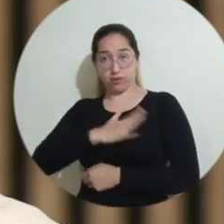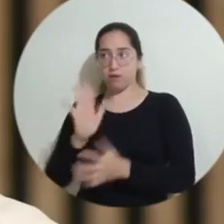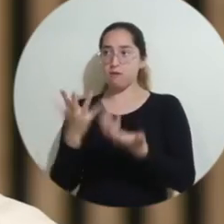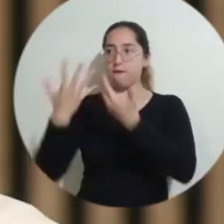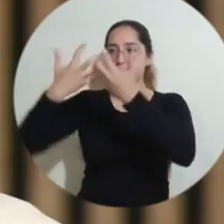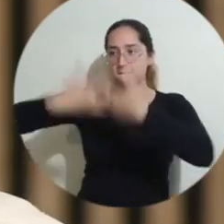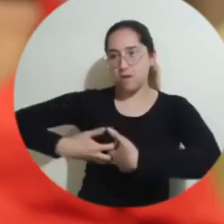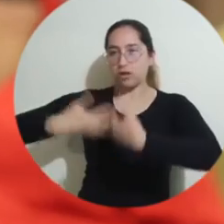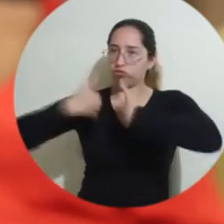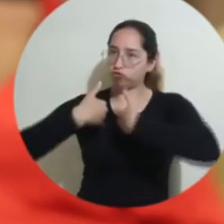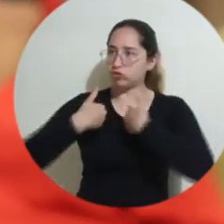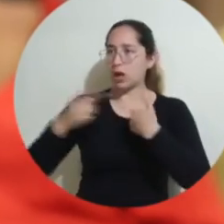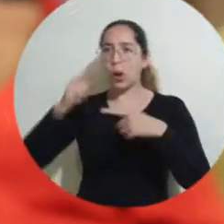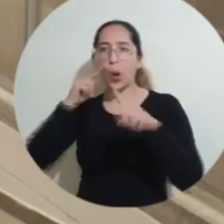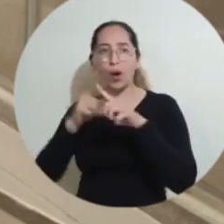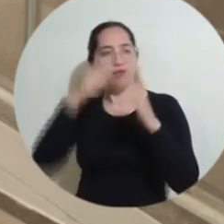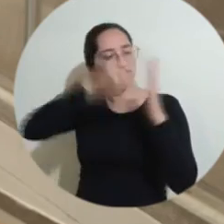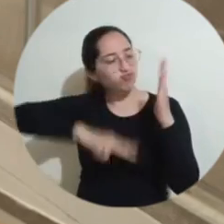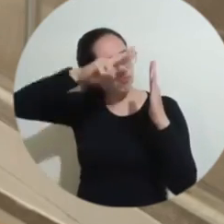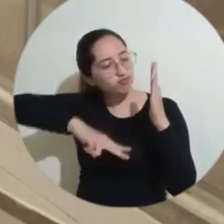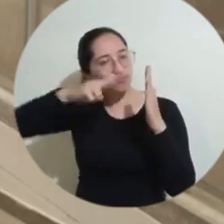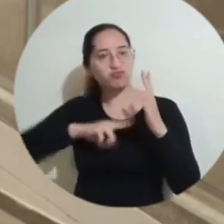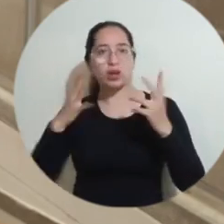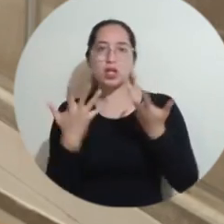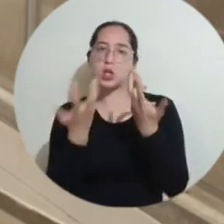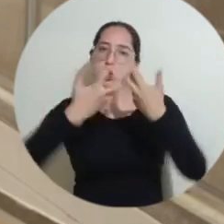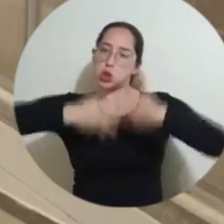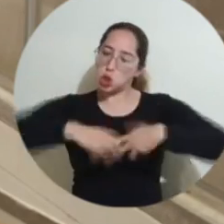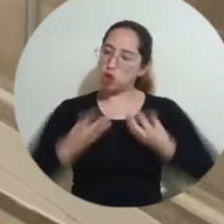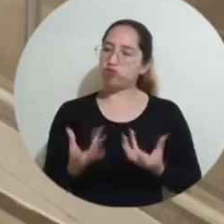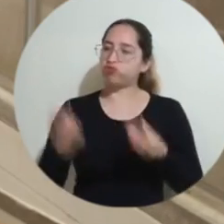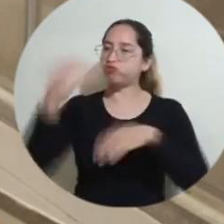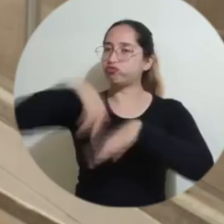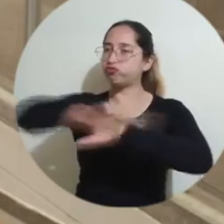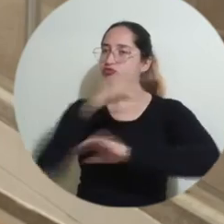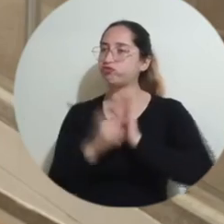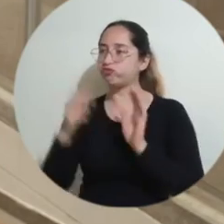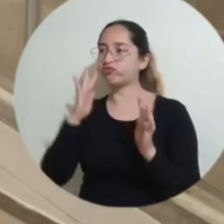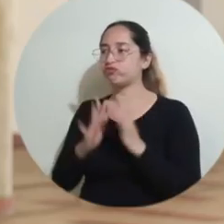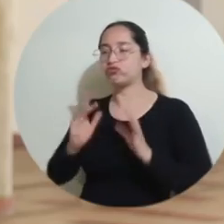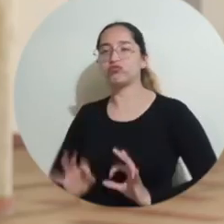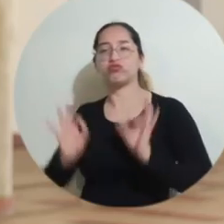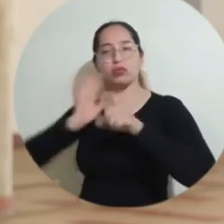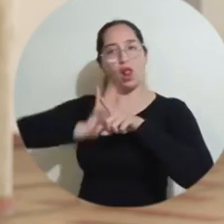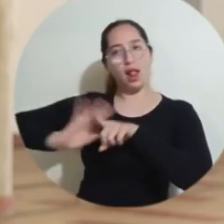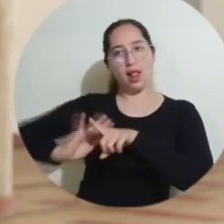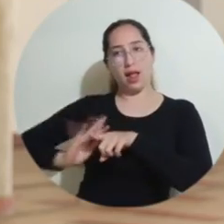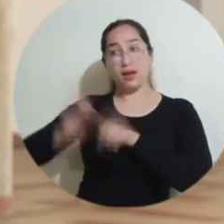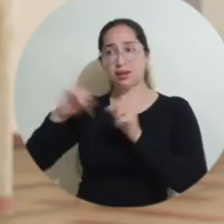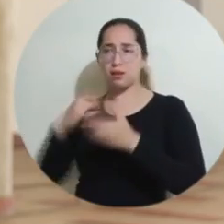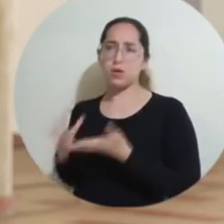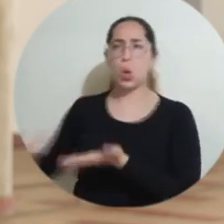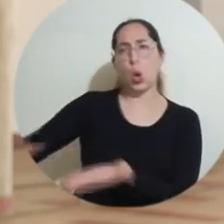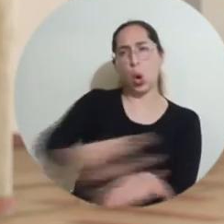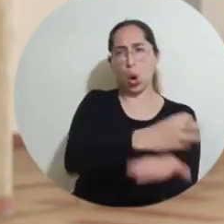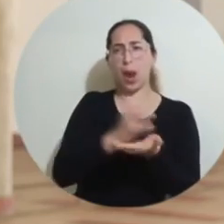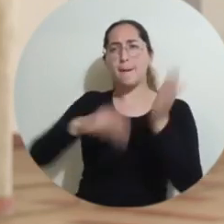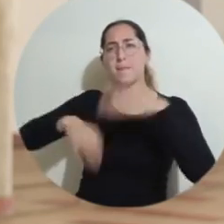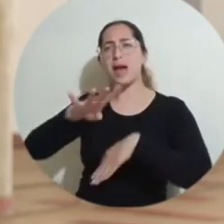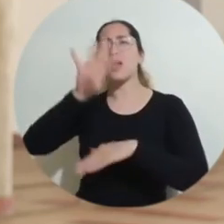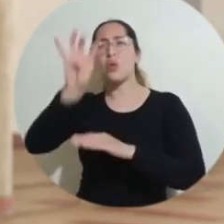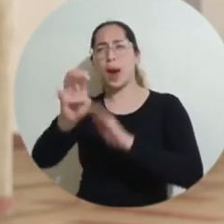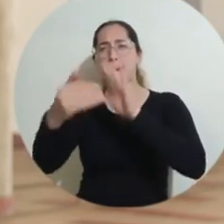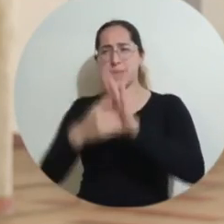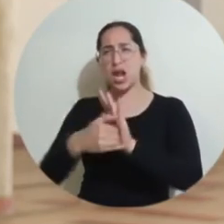informar, de alertar. Hay que leer mucho, estructurarse para poder mejorar procesos. Se ha recopilado toda la información